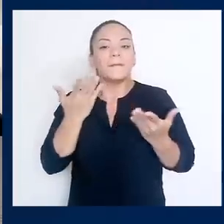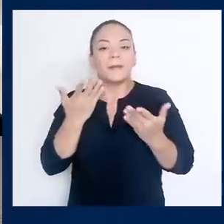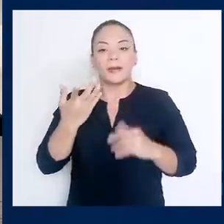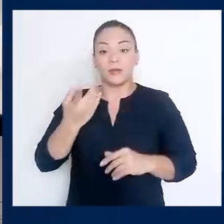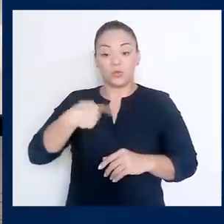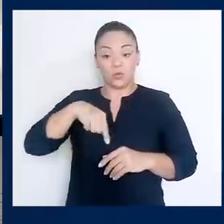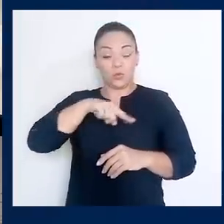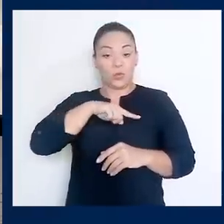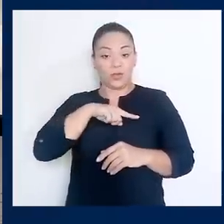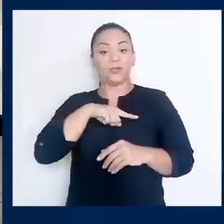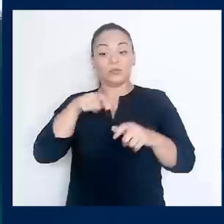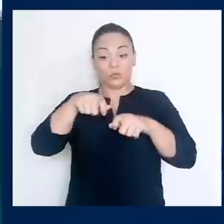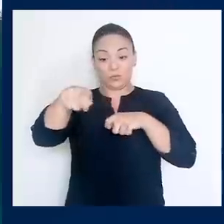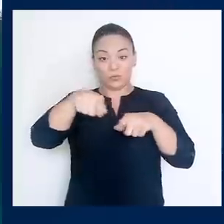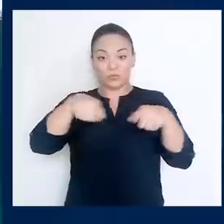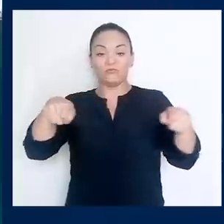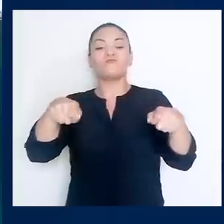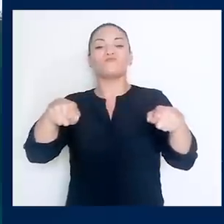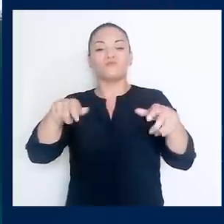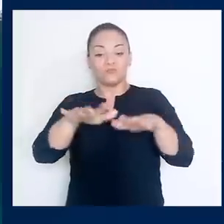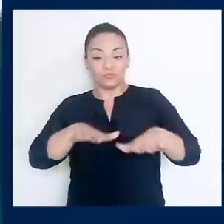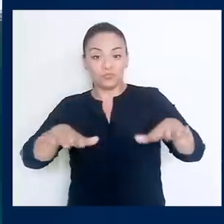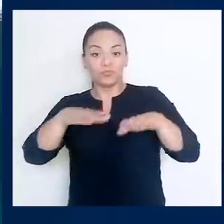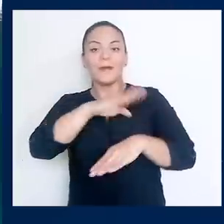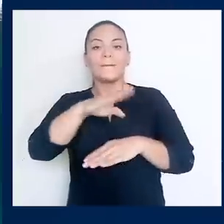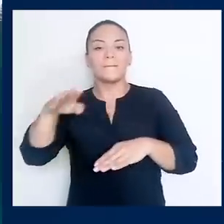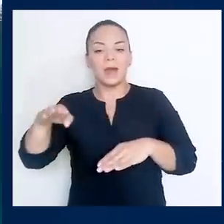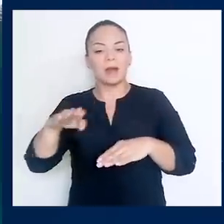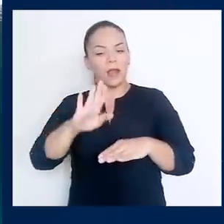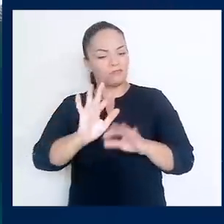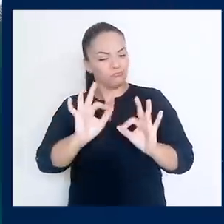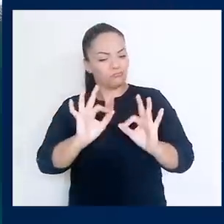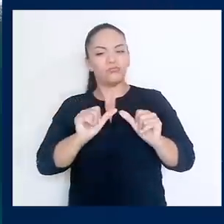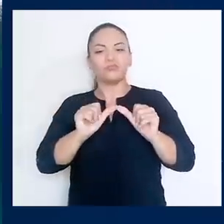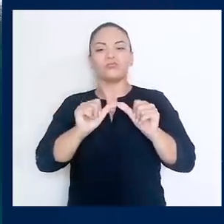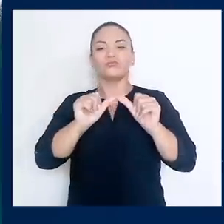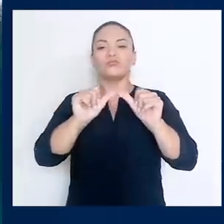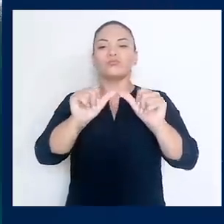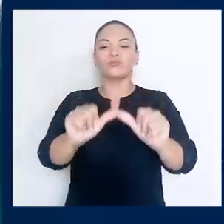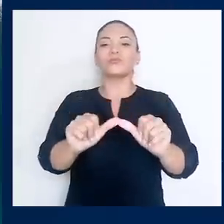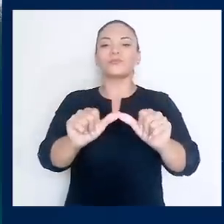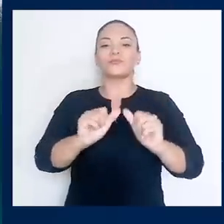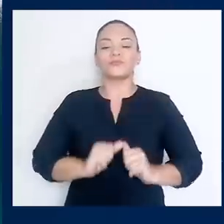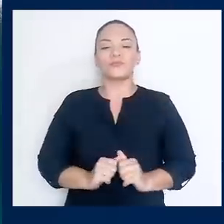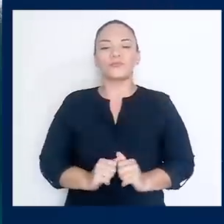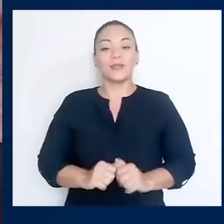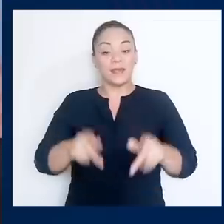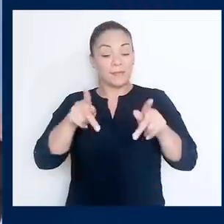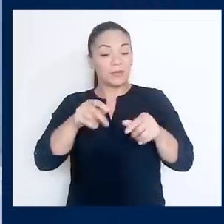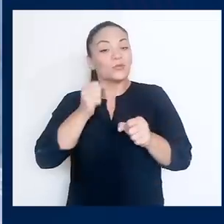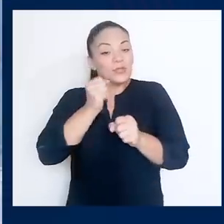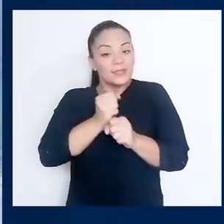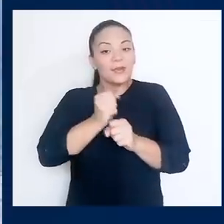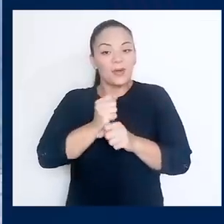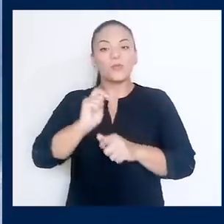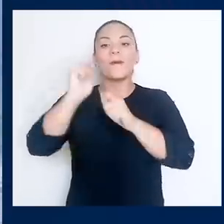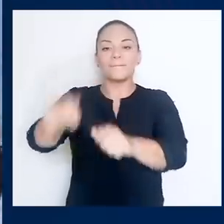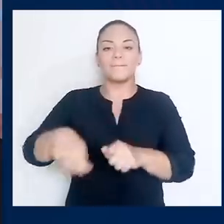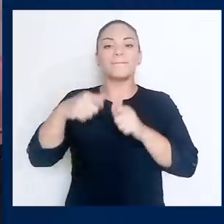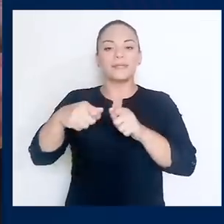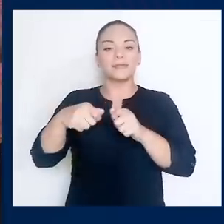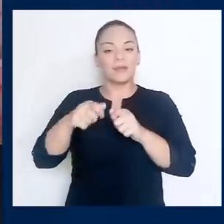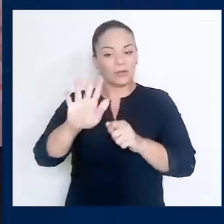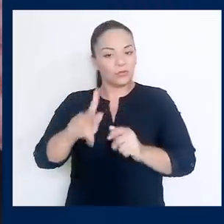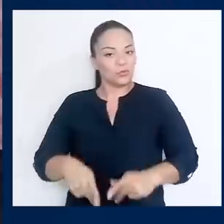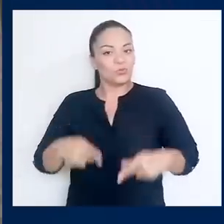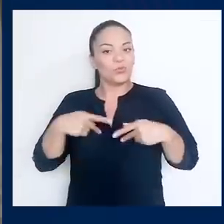medio millón de kilómetros cuadrados de territorio haya sostenibilidad mientras nuestros pescadores logran